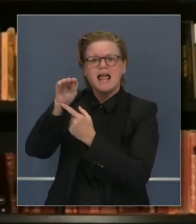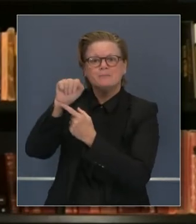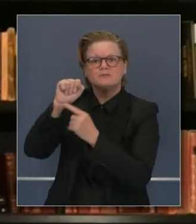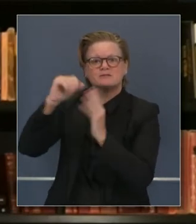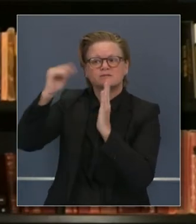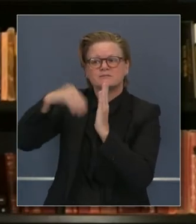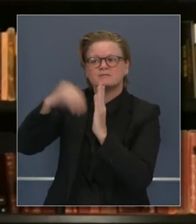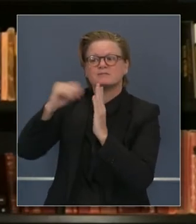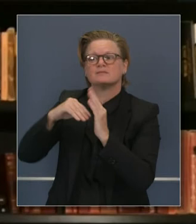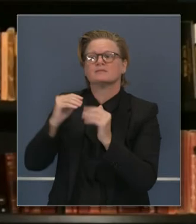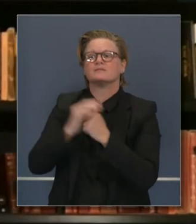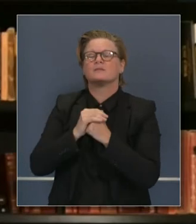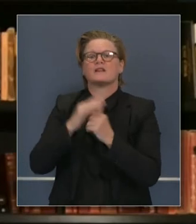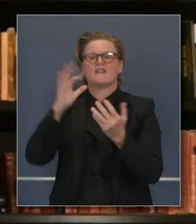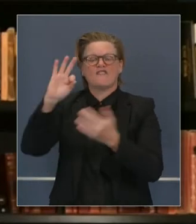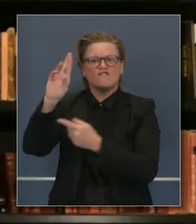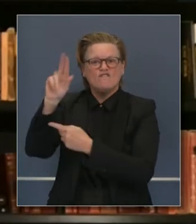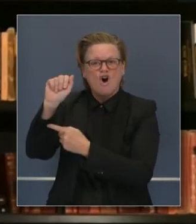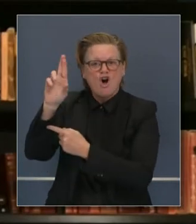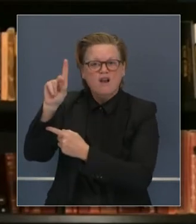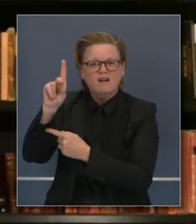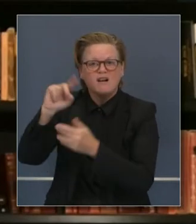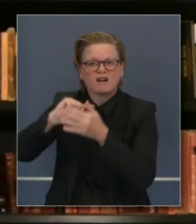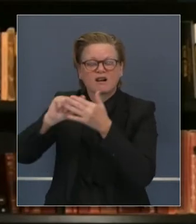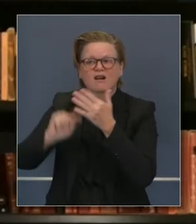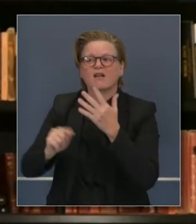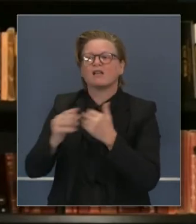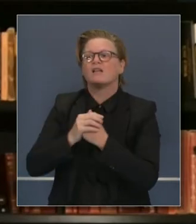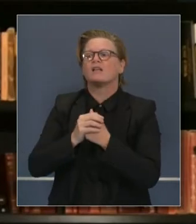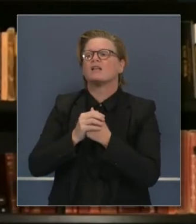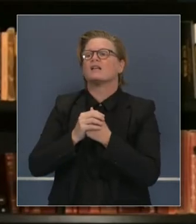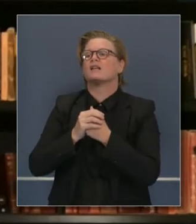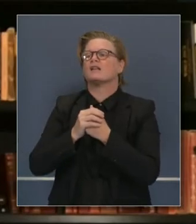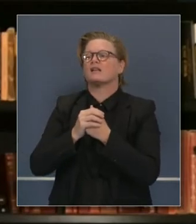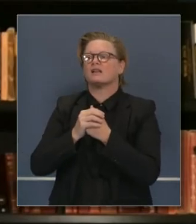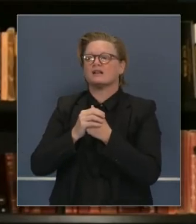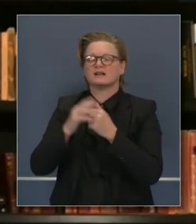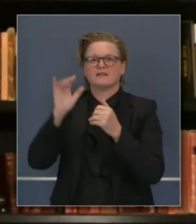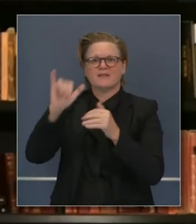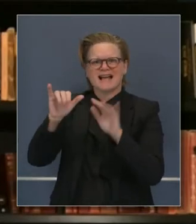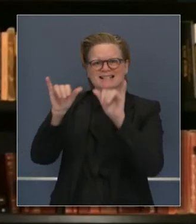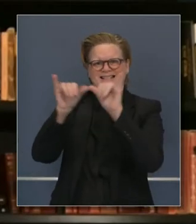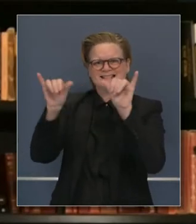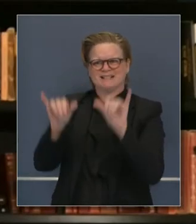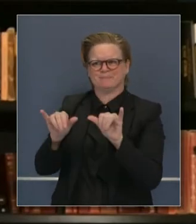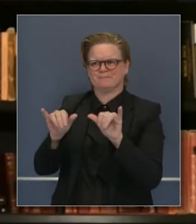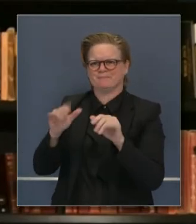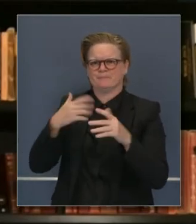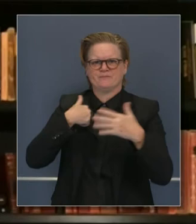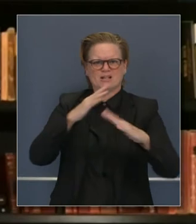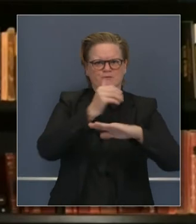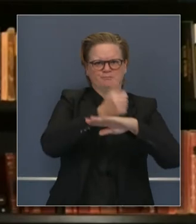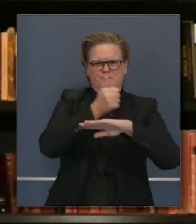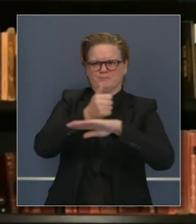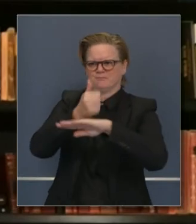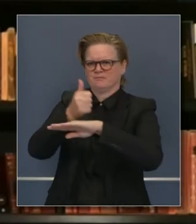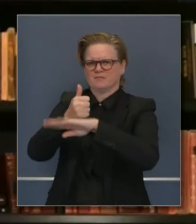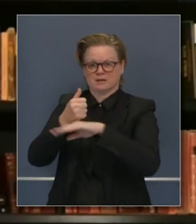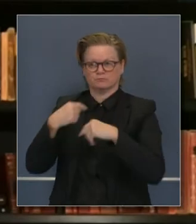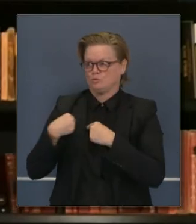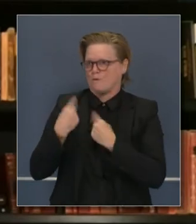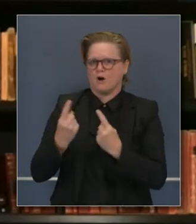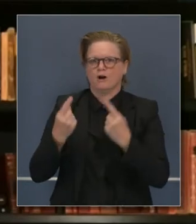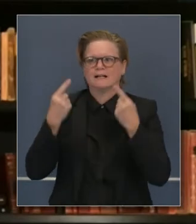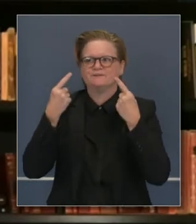sobre los reclamos de fraude. Se ha implementado el sistema ME, que es muy eficaz para